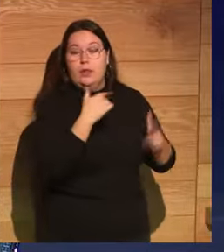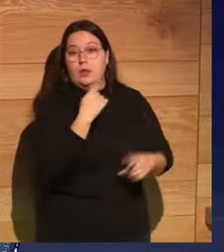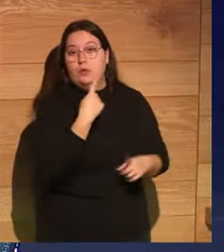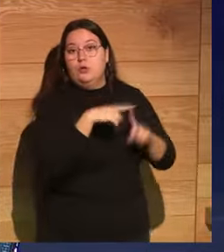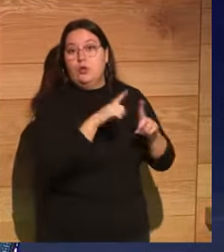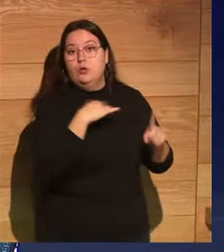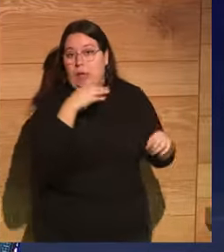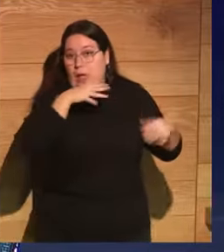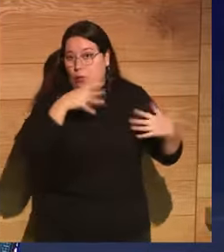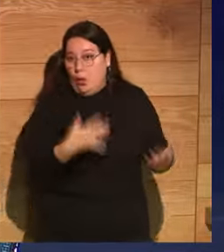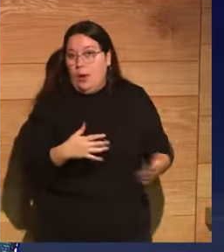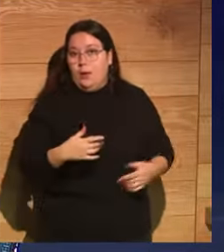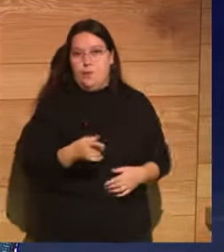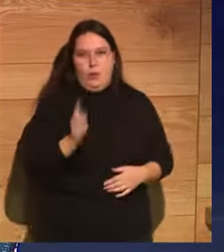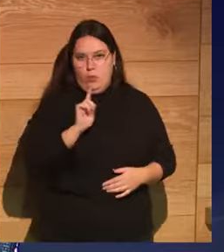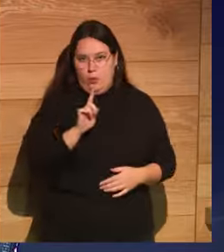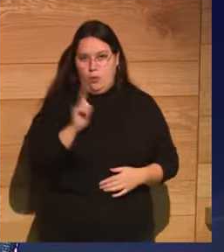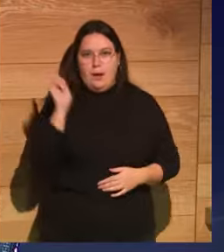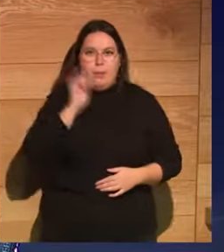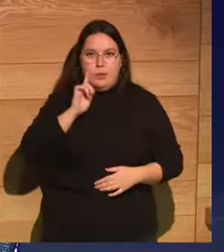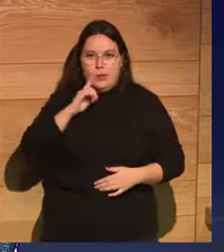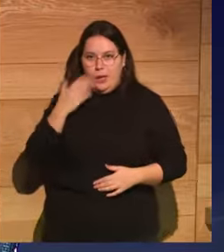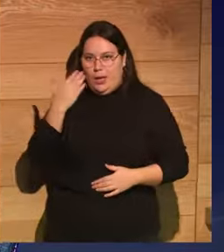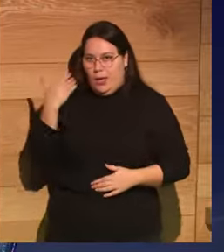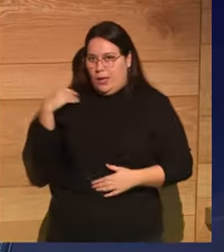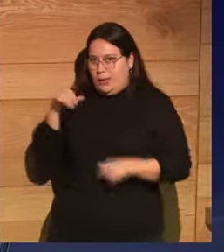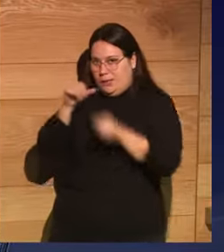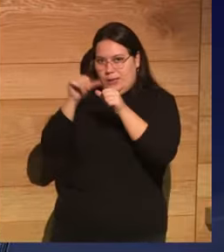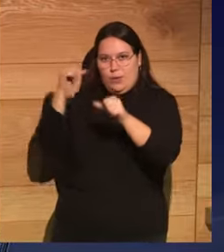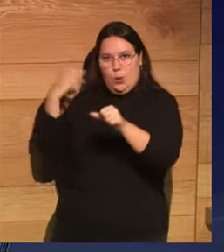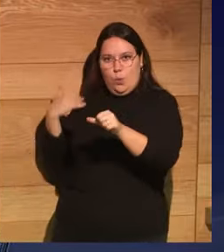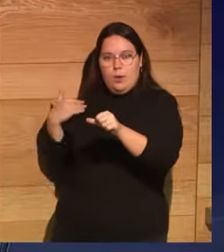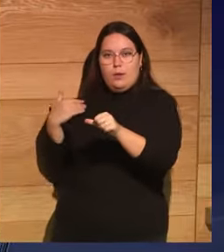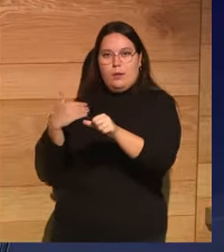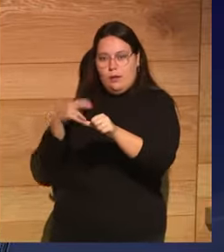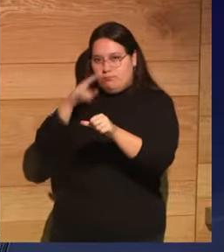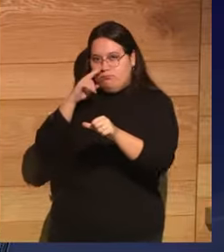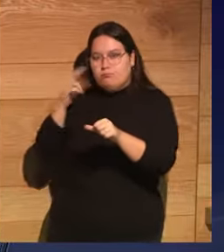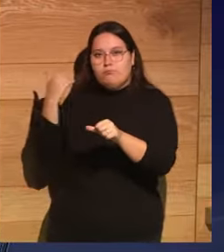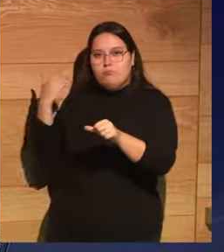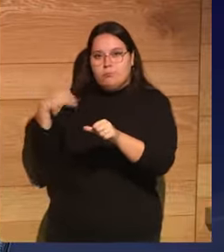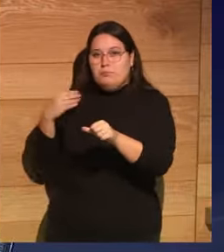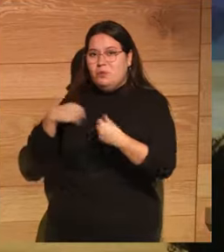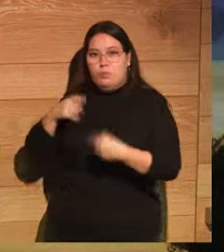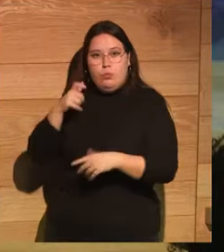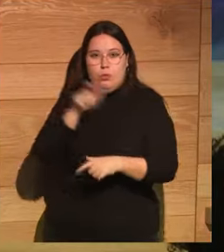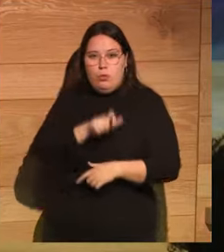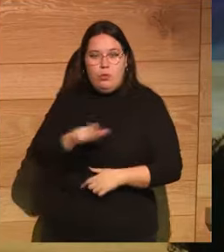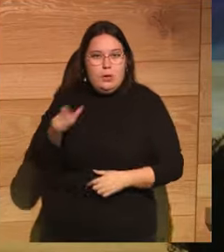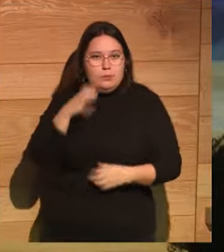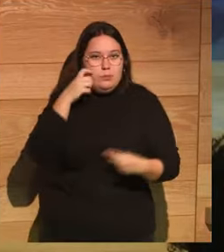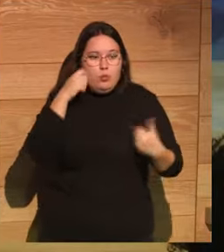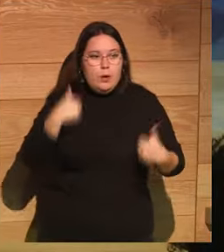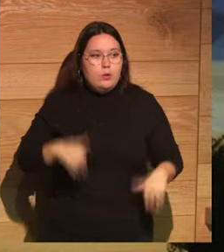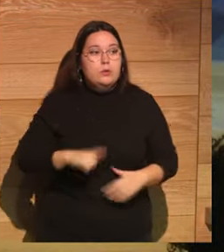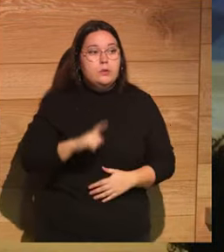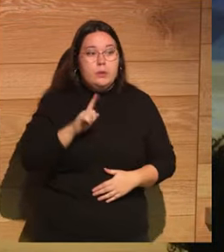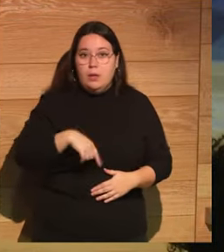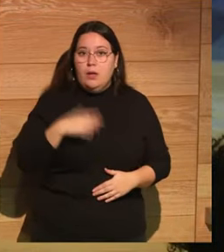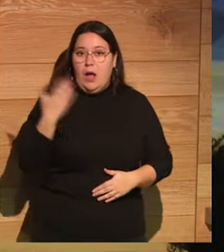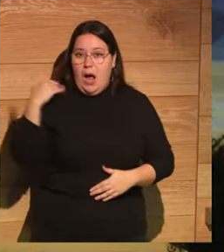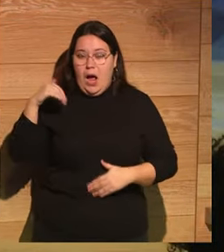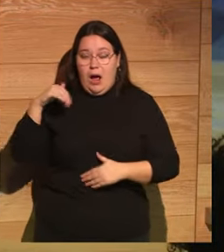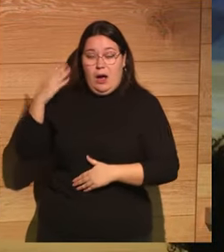cosa de la actualidad. Y la mentira es tan antigua como el ser humano. Es lo que cuenta Néstor en el libro, ¿no? Estaba ya en los romanos,